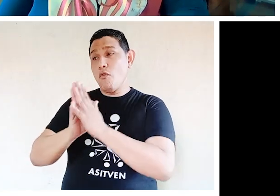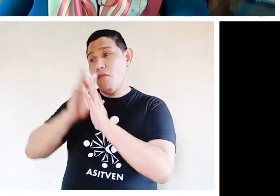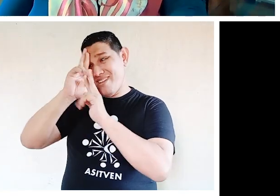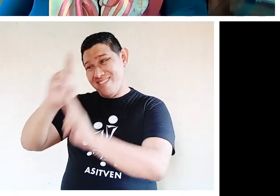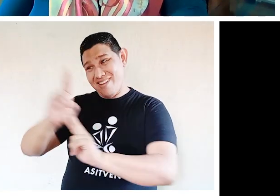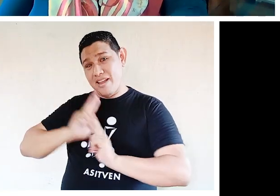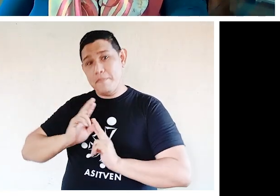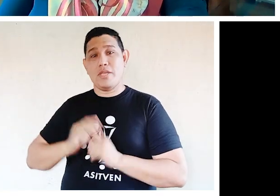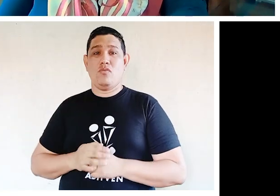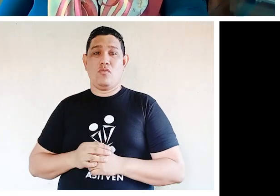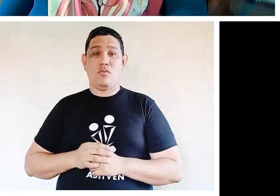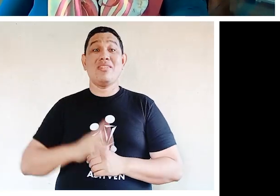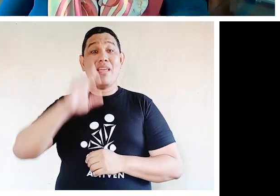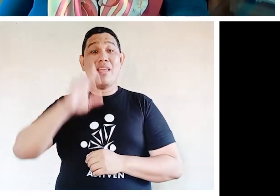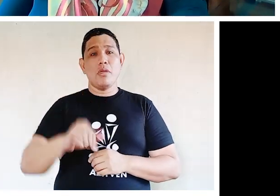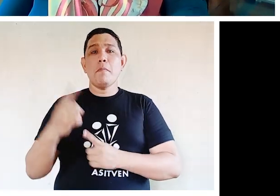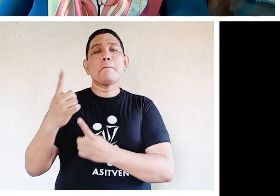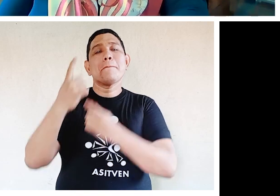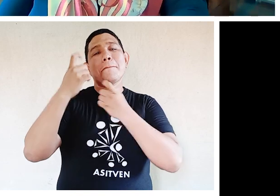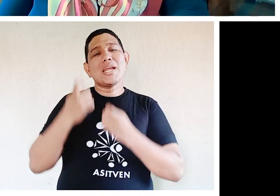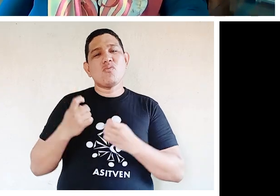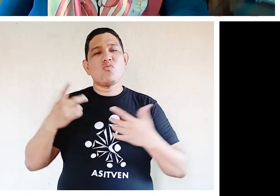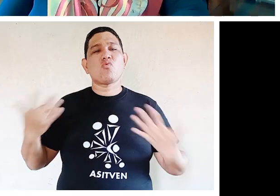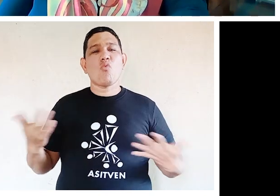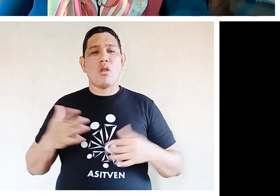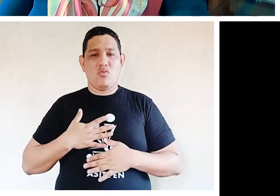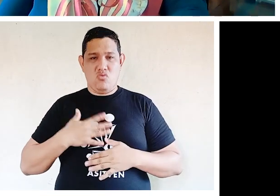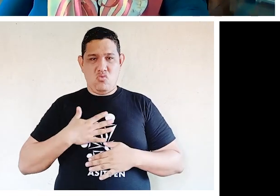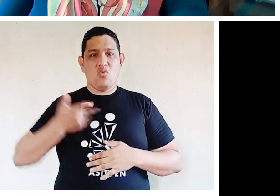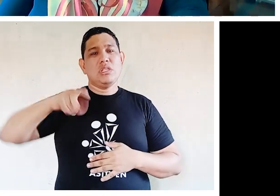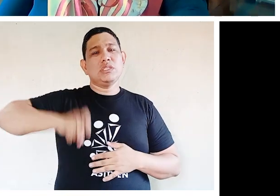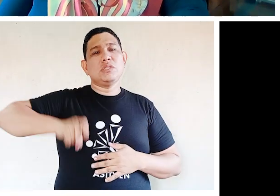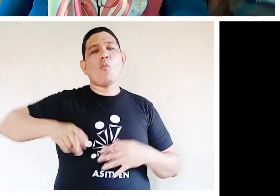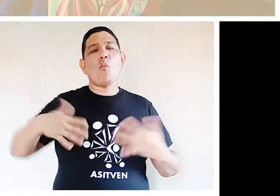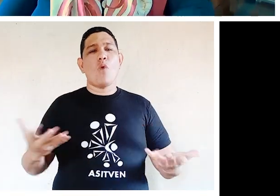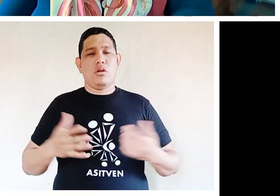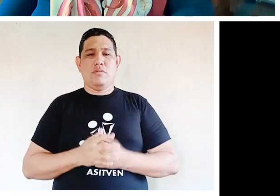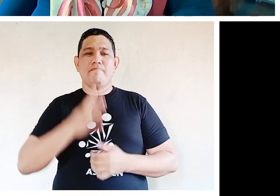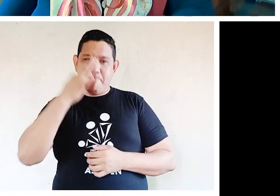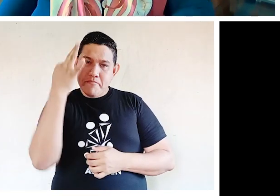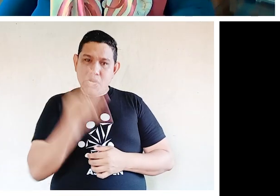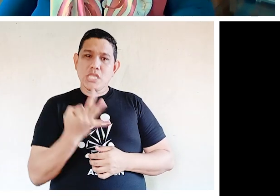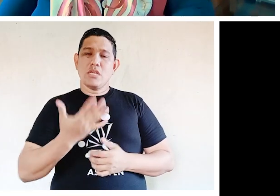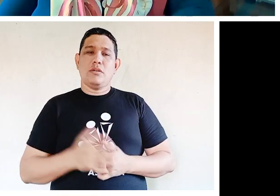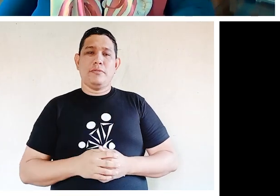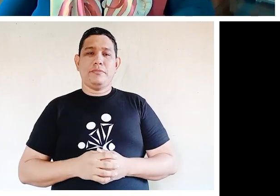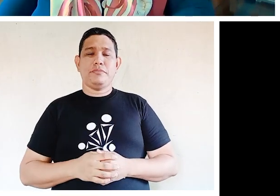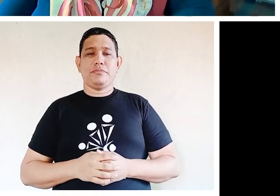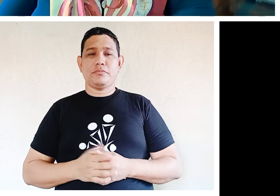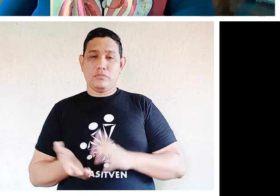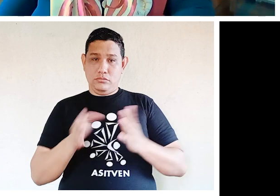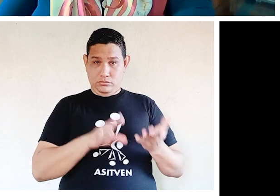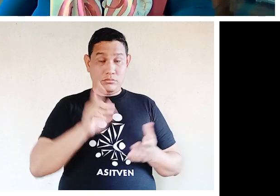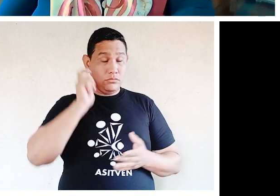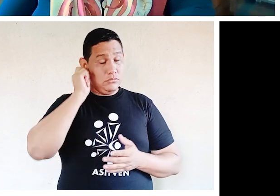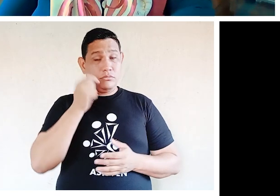solicitamos que se nos pregunte cuál es nuestra real necesidad. Yo pienso que cuando hablamos